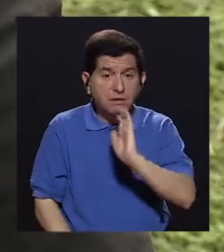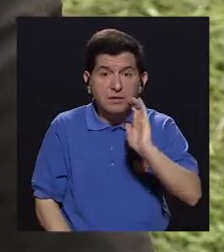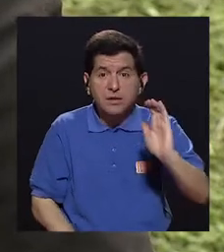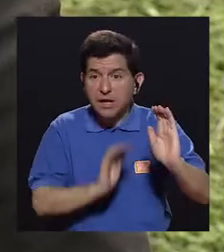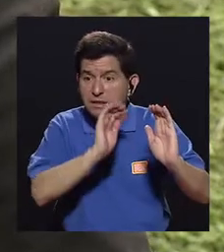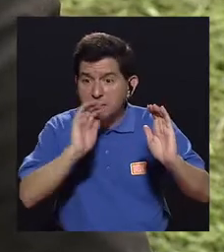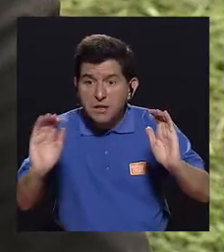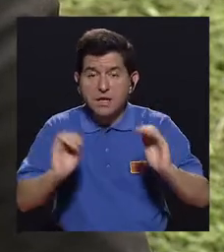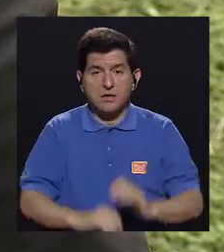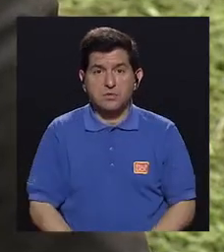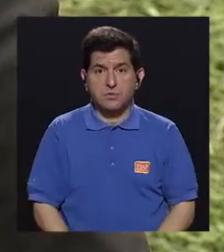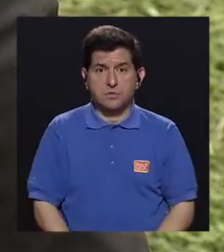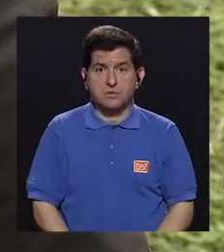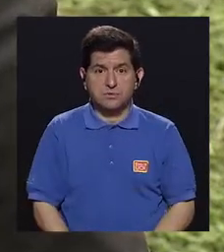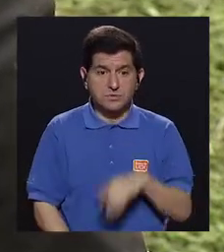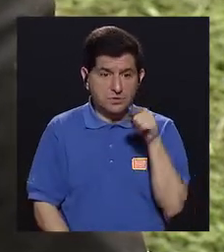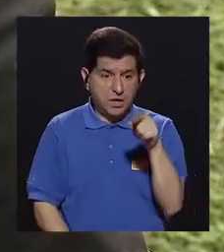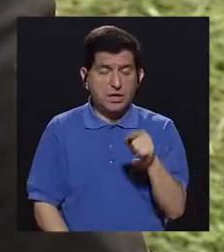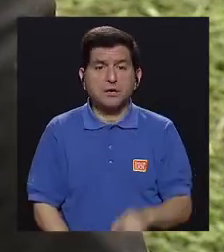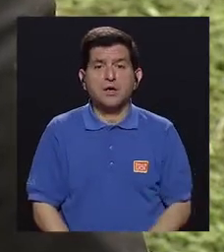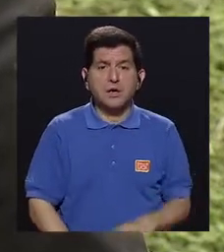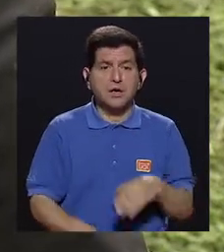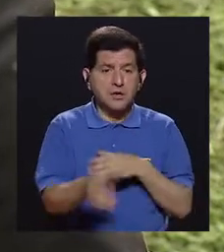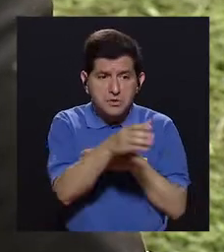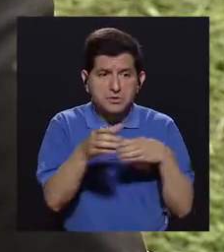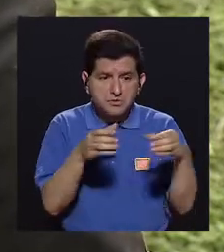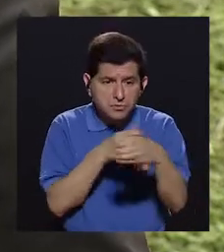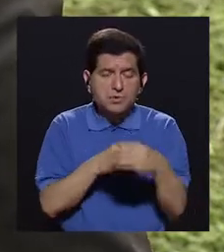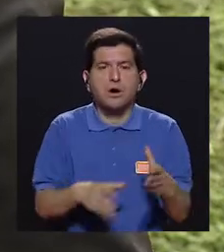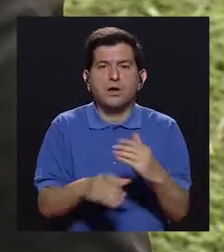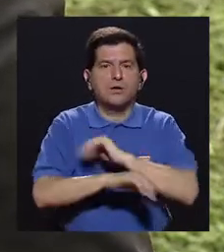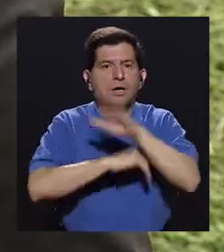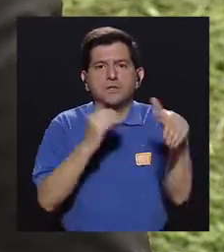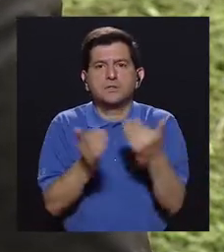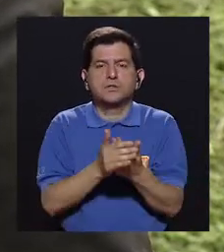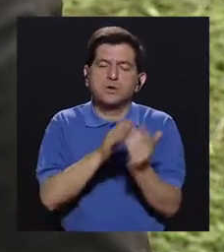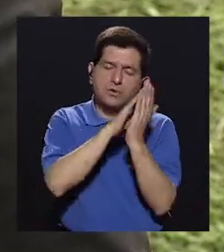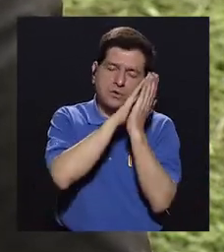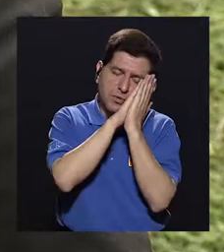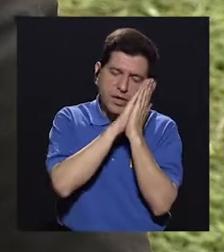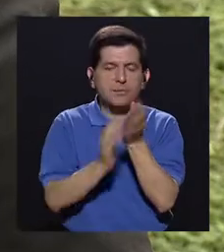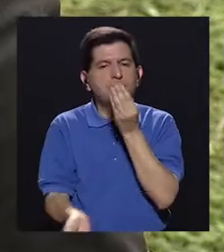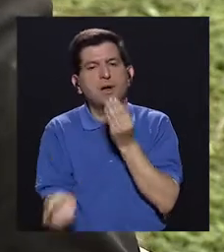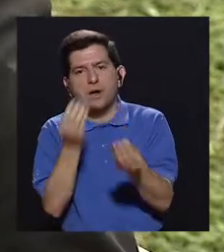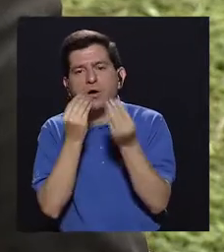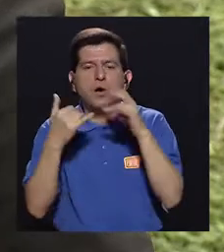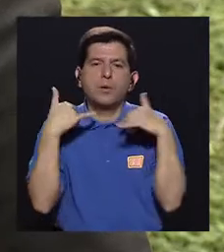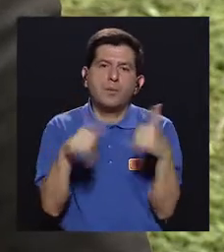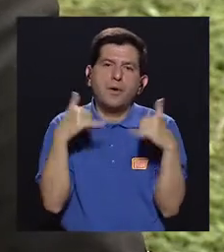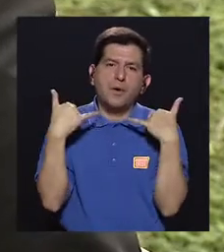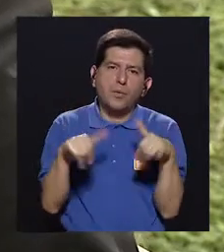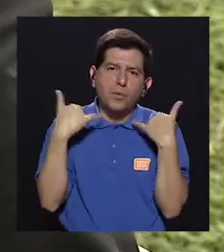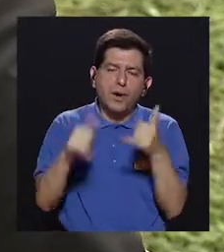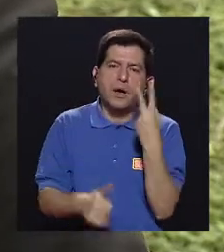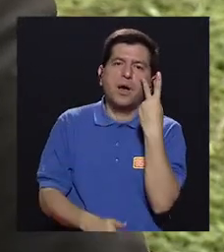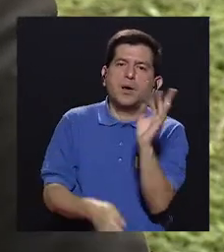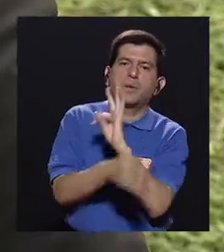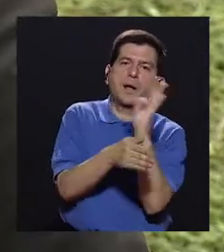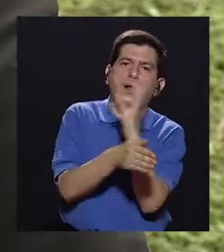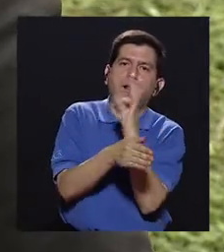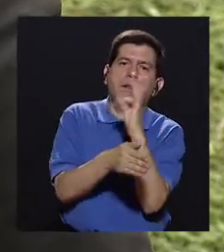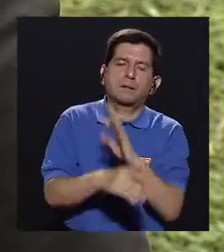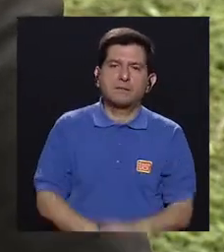niños, ¿verdad? en su cuarto hacen de todo. Duermen, comen, juegan, ven televisión.